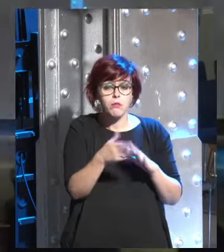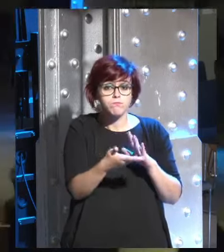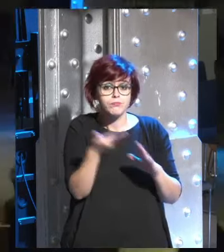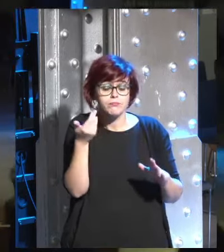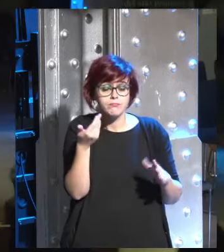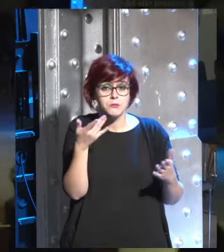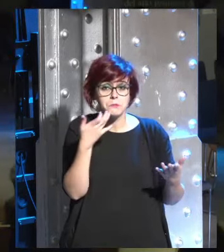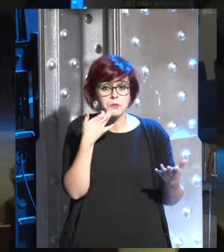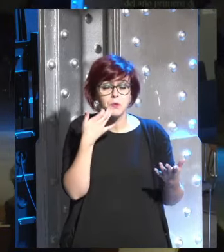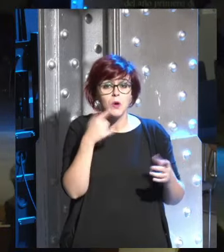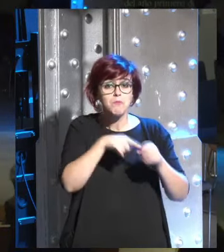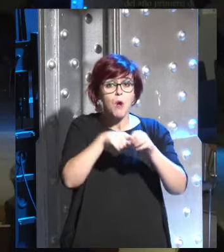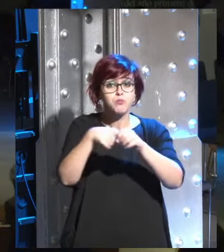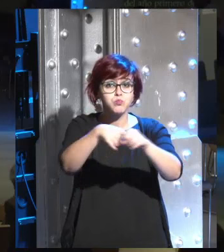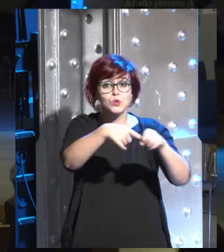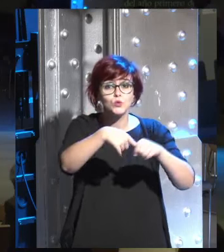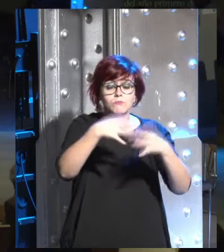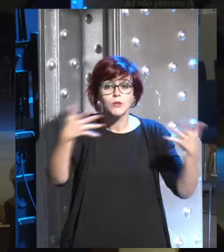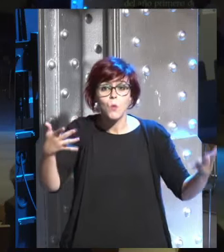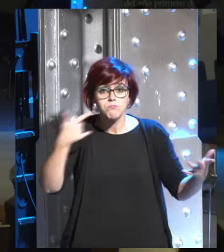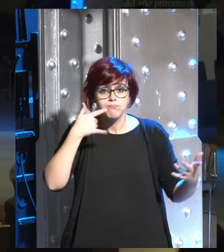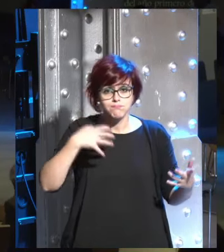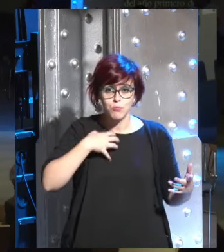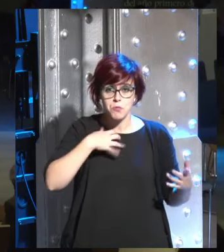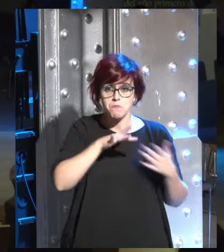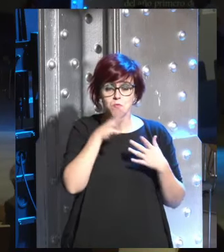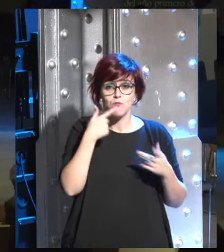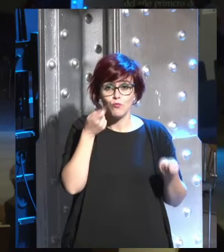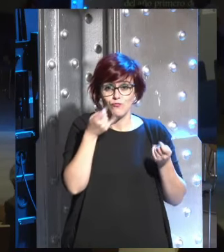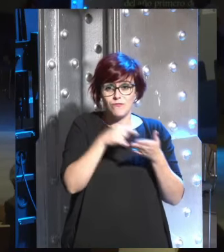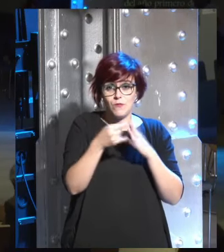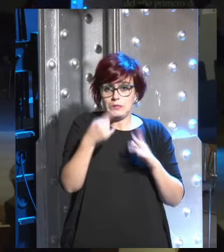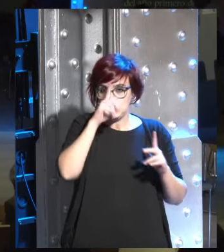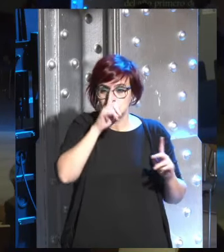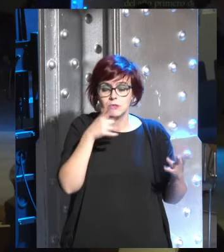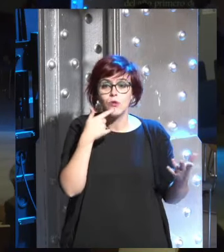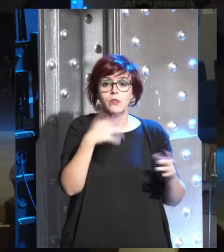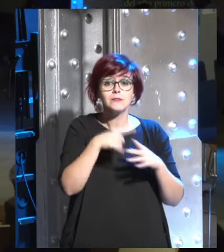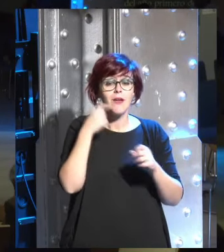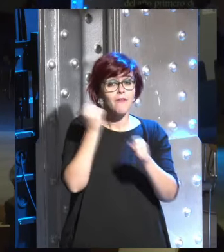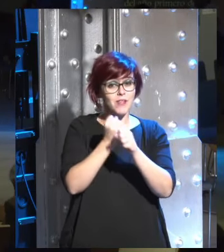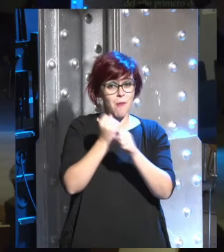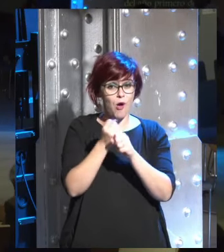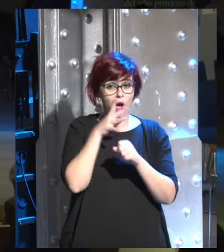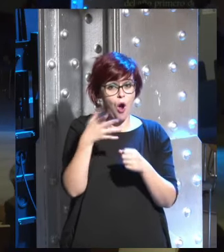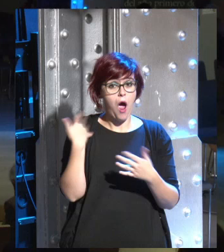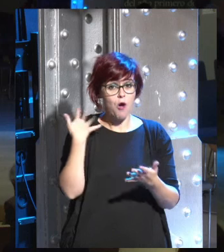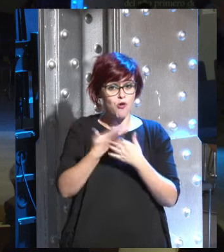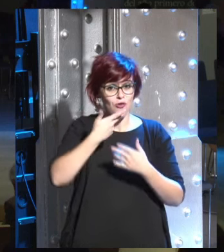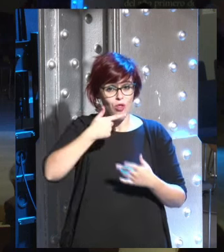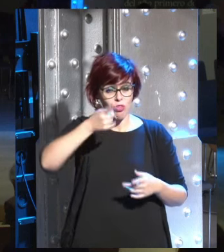sentido de que no pueden ocupar ningún puesto de trabajo es decir los trabajos que conocemos muchos de ellos